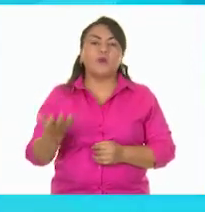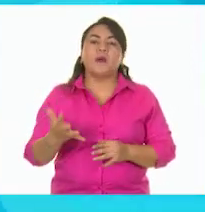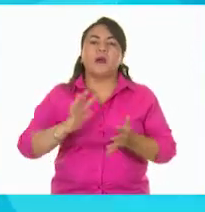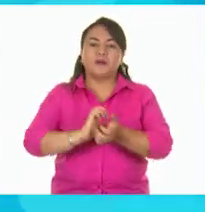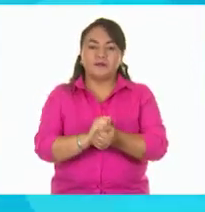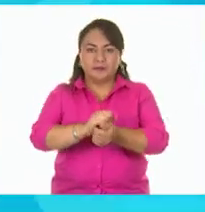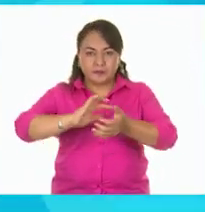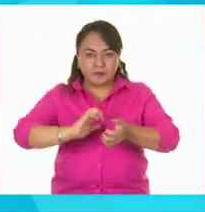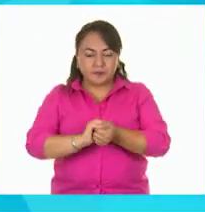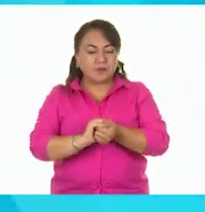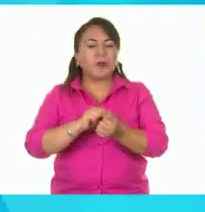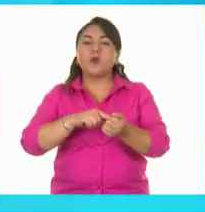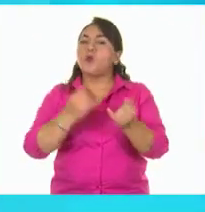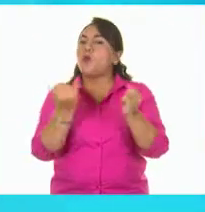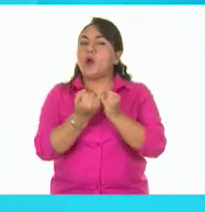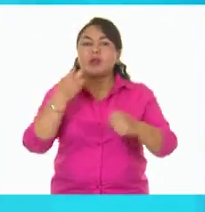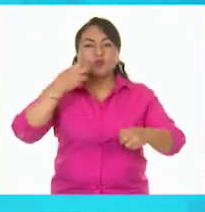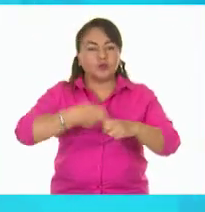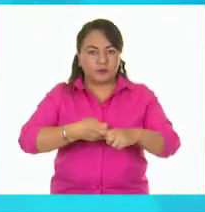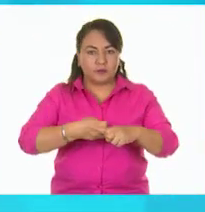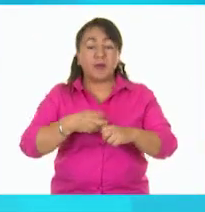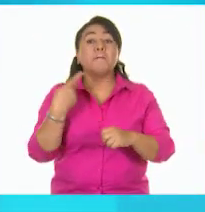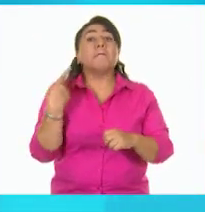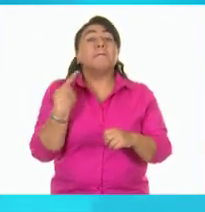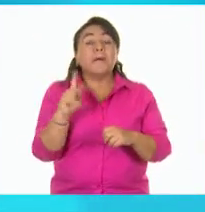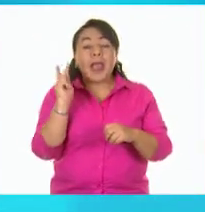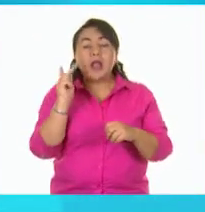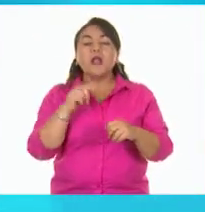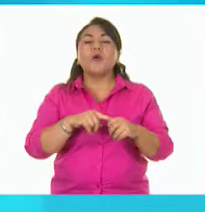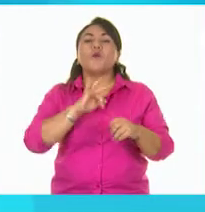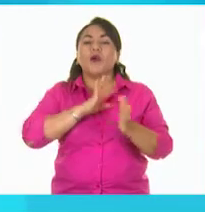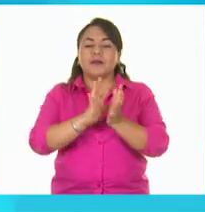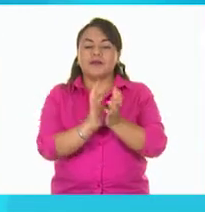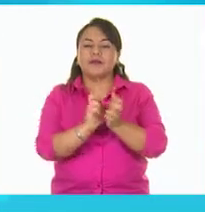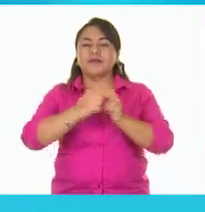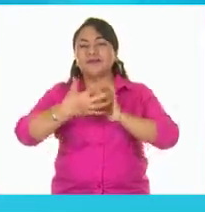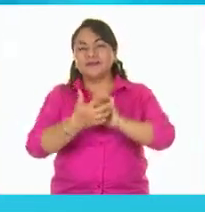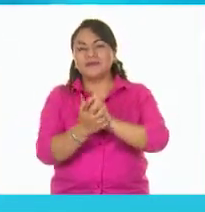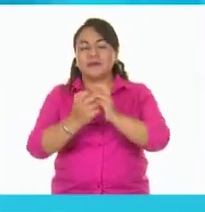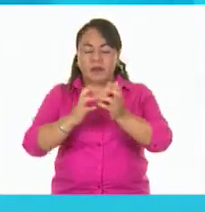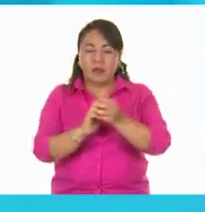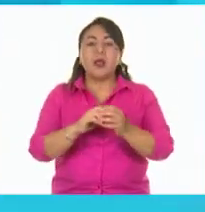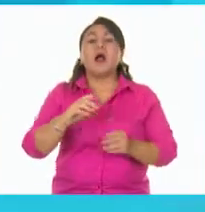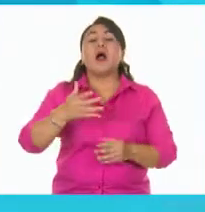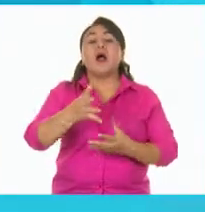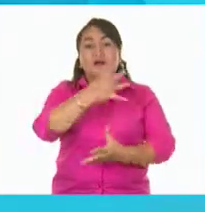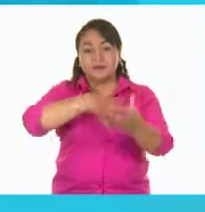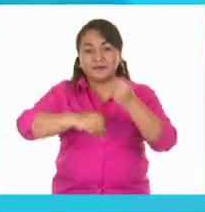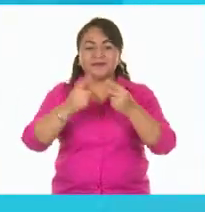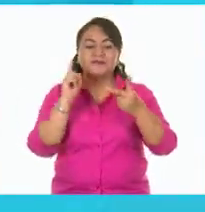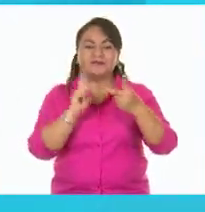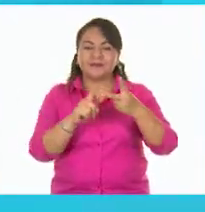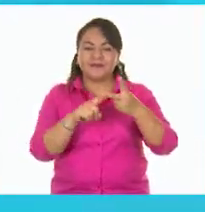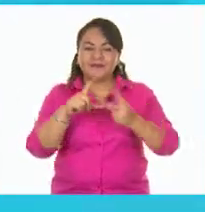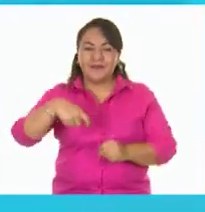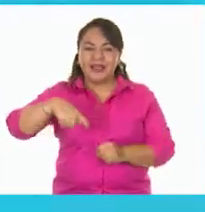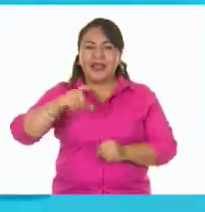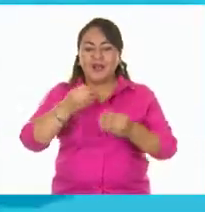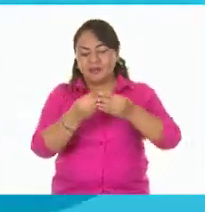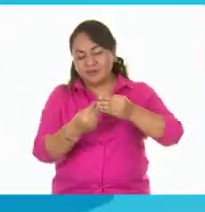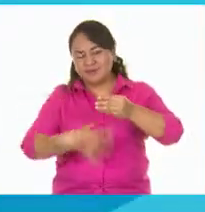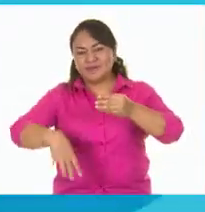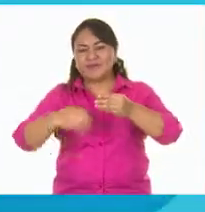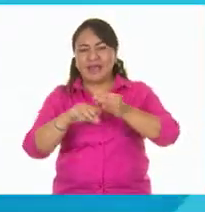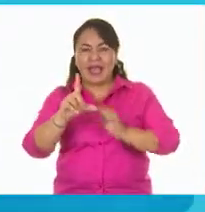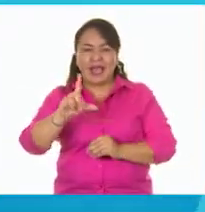plastilina, que también son sólidos, sin embargo, son moldeables. Los líquidos tienen las siguientes características.